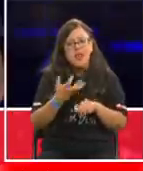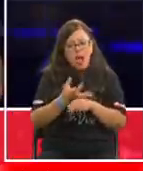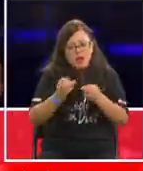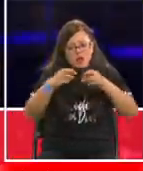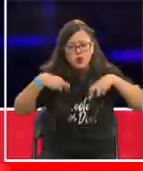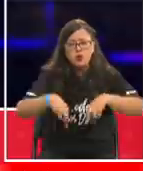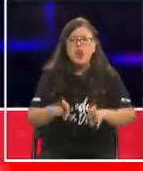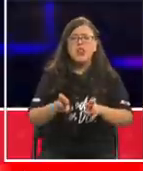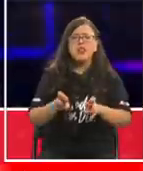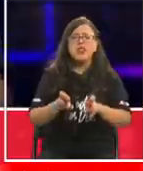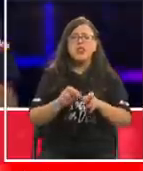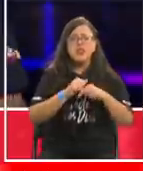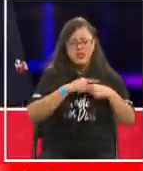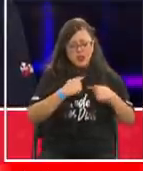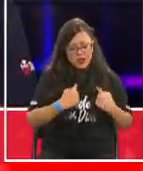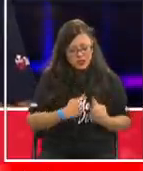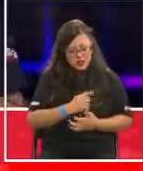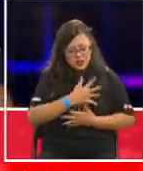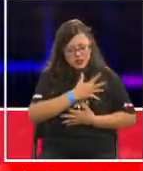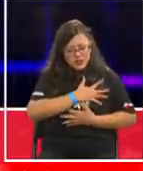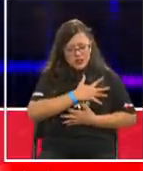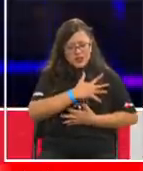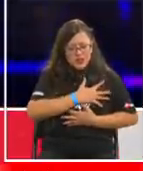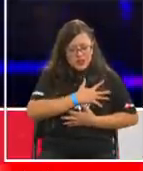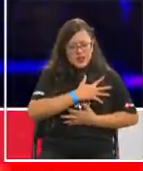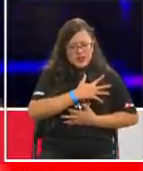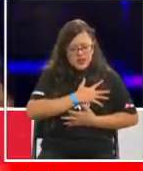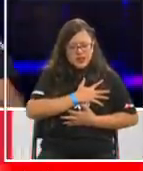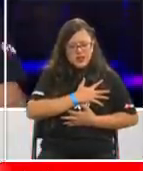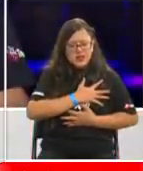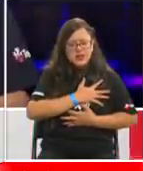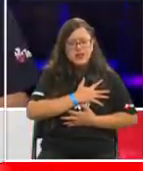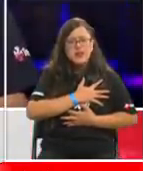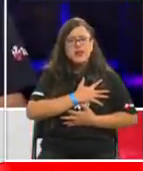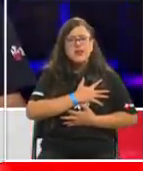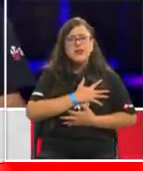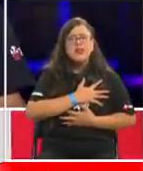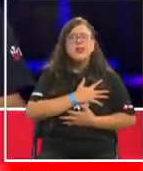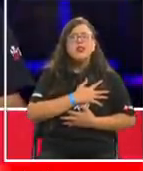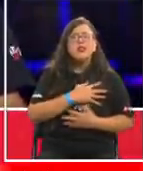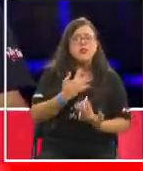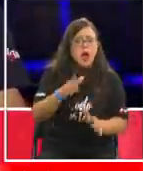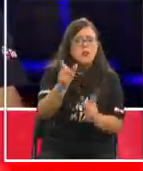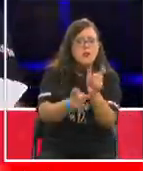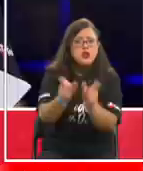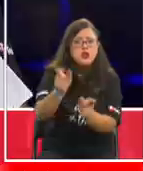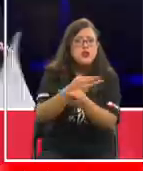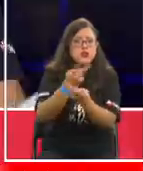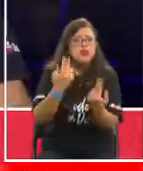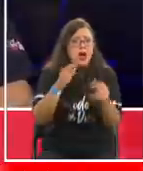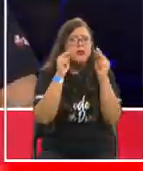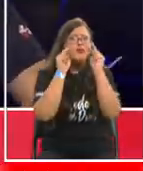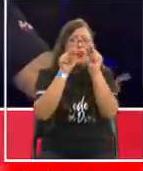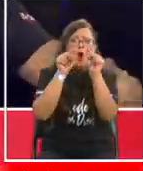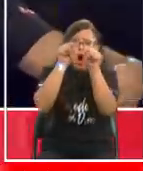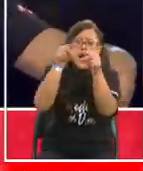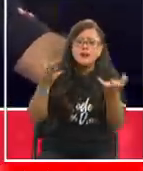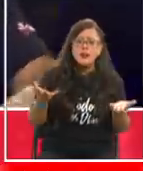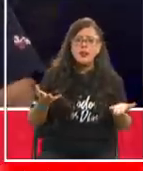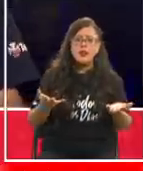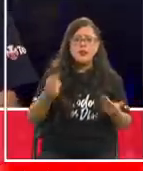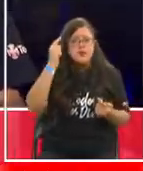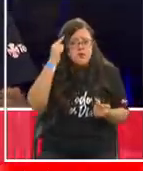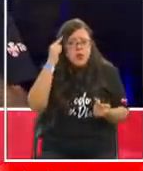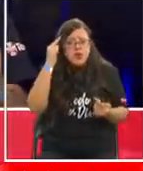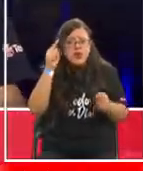de que nuestro corazón palpite de otra forma, desde otro lugar Yo creo que el público chileno que aprendió a conocerte por tantos años piensa que de alguna